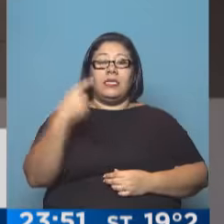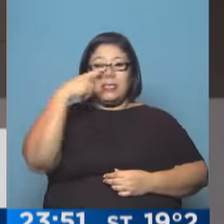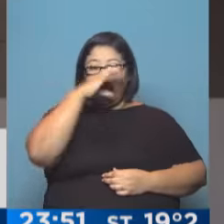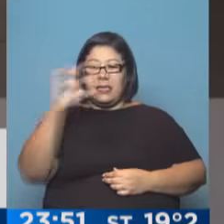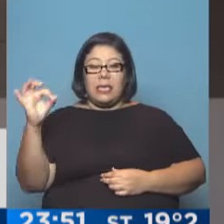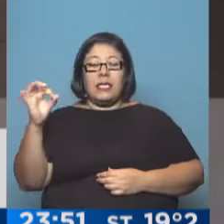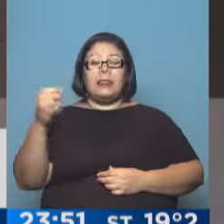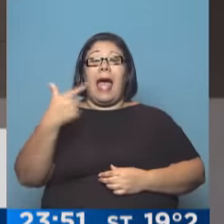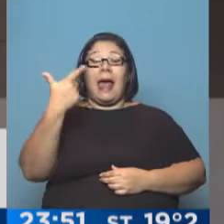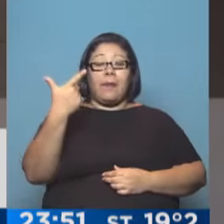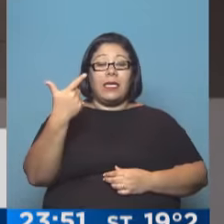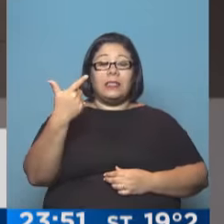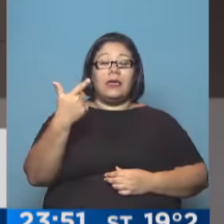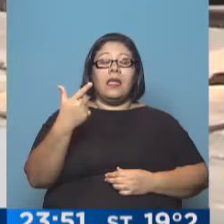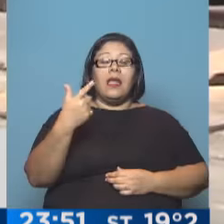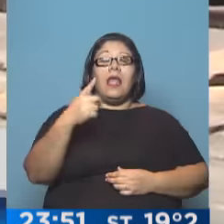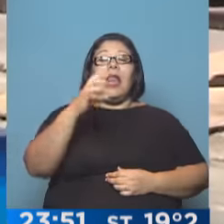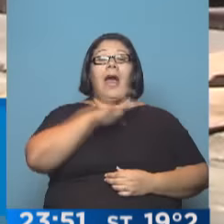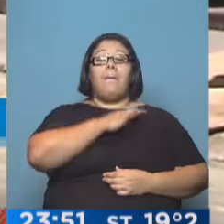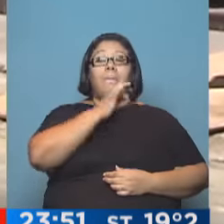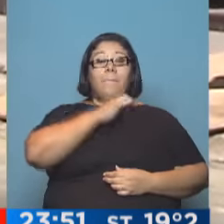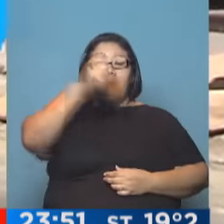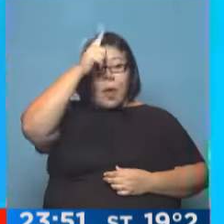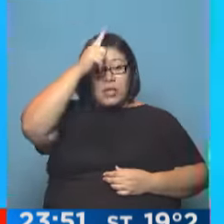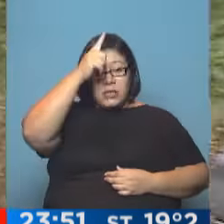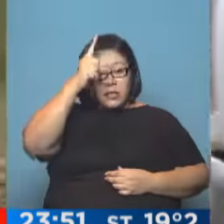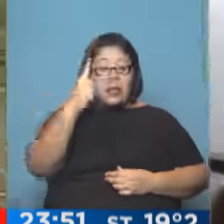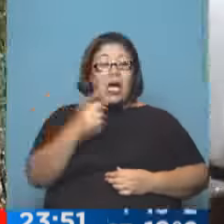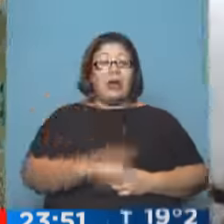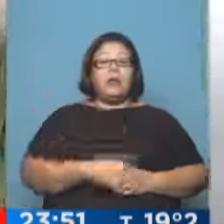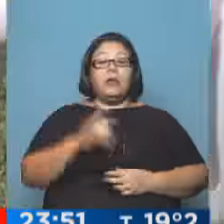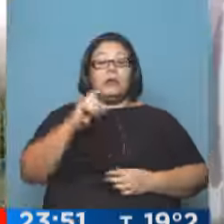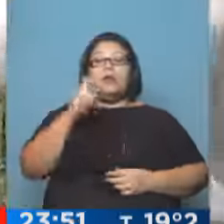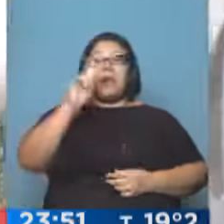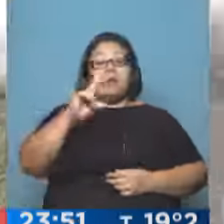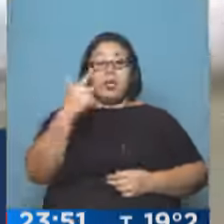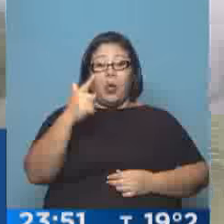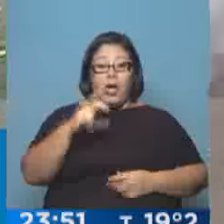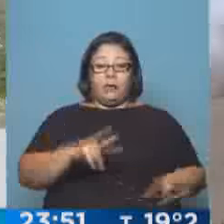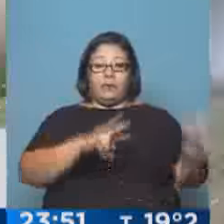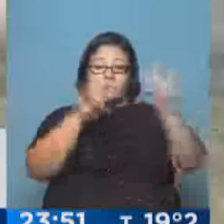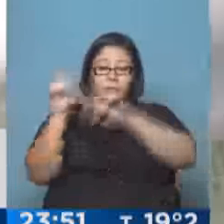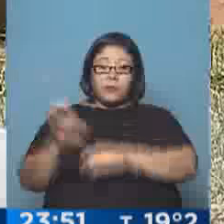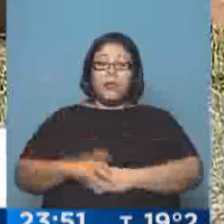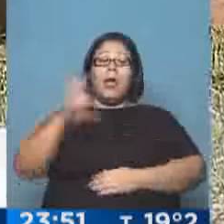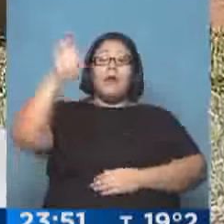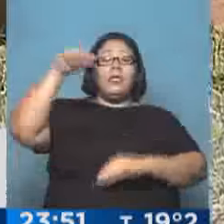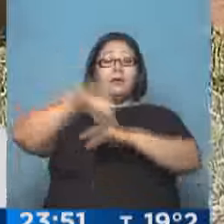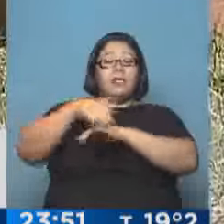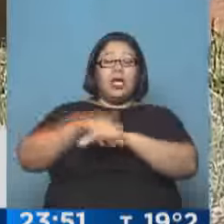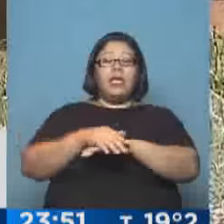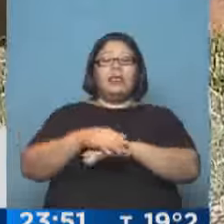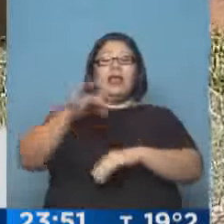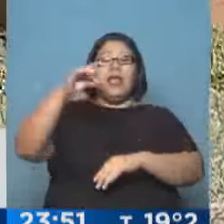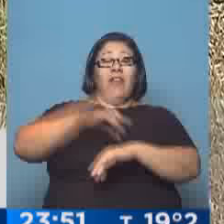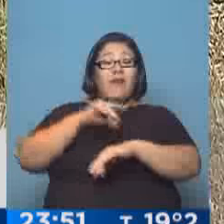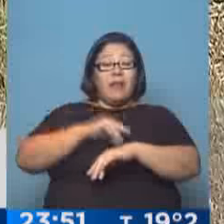la provincia. Se busca establecer ahora su procedencia. Avanza el dengue en misiones. Ya se